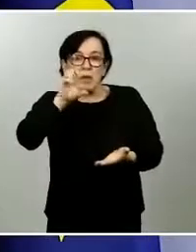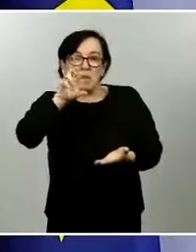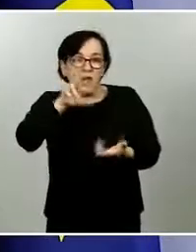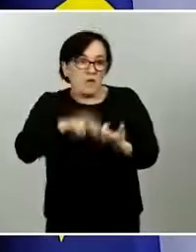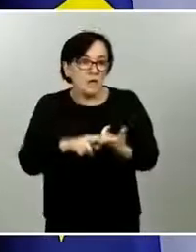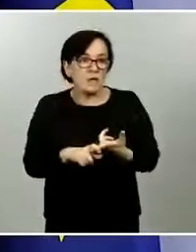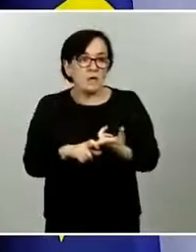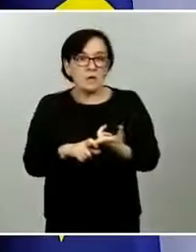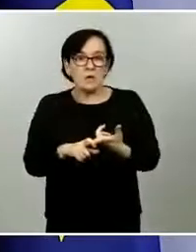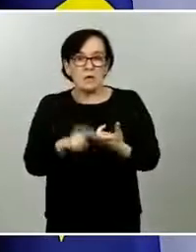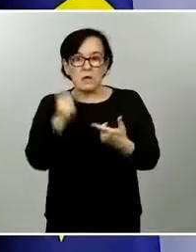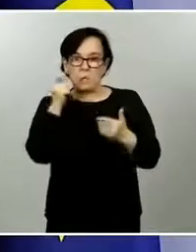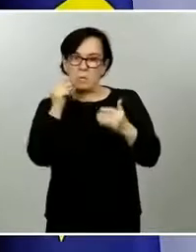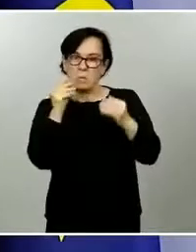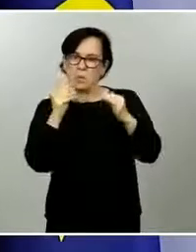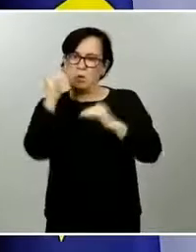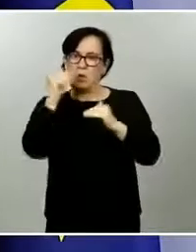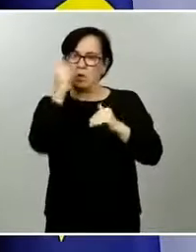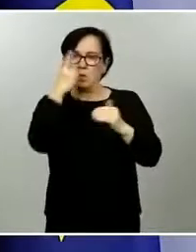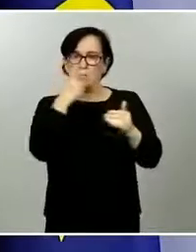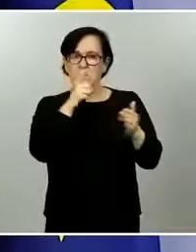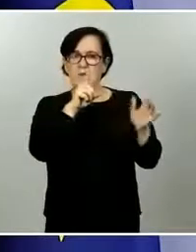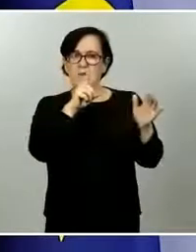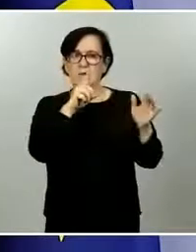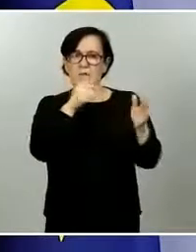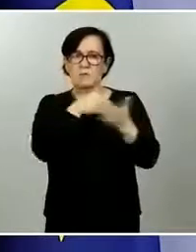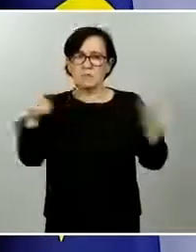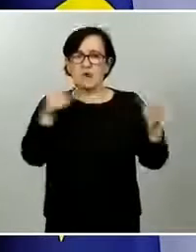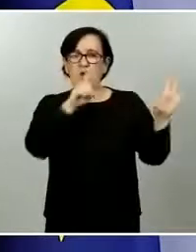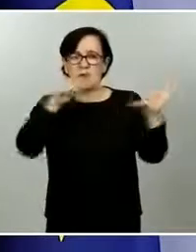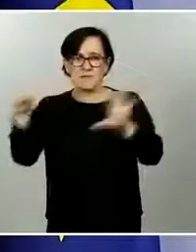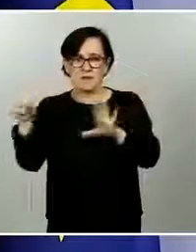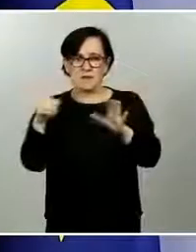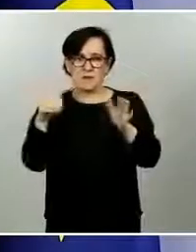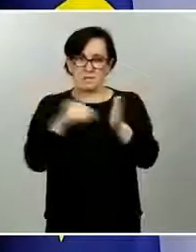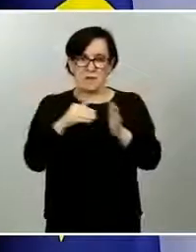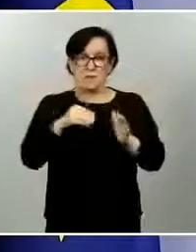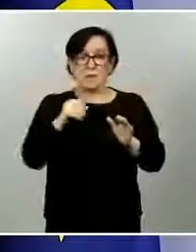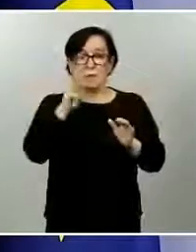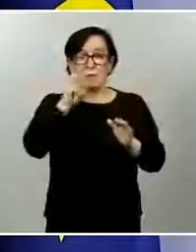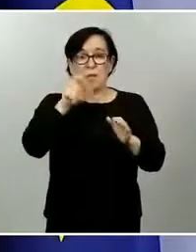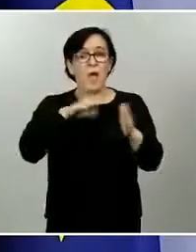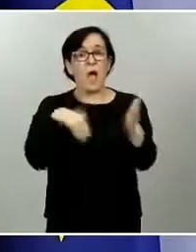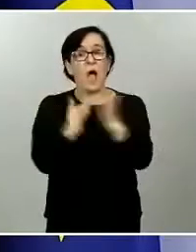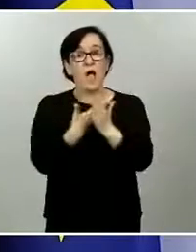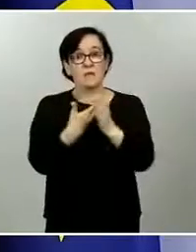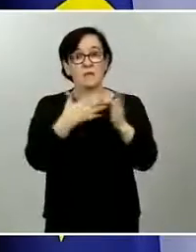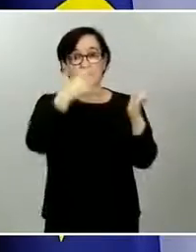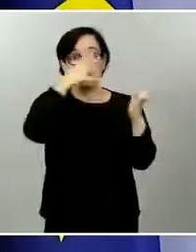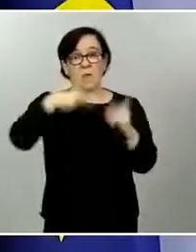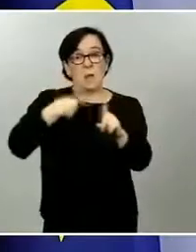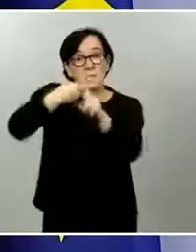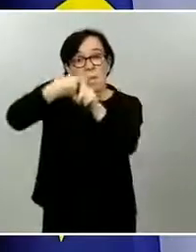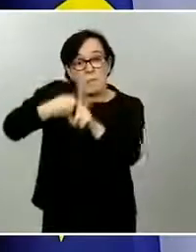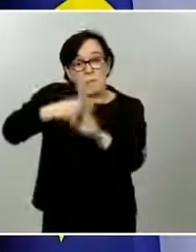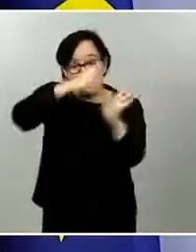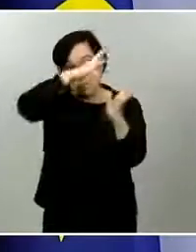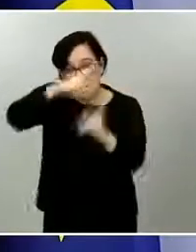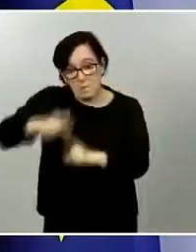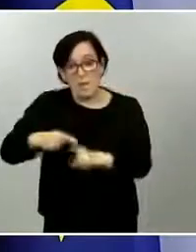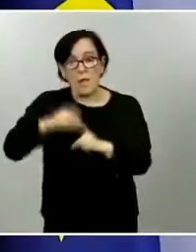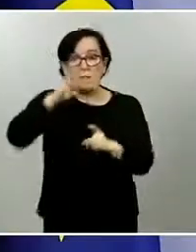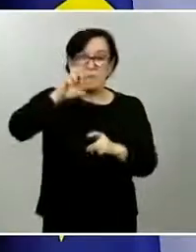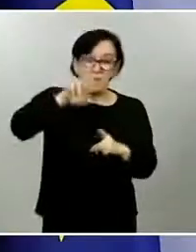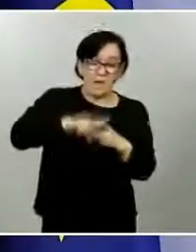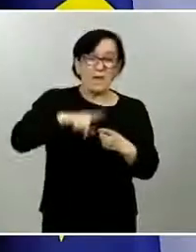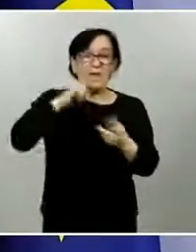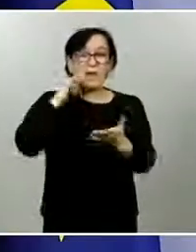261.225 de los cuales la última semana bueno si se quieren quedar con el dato de PCR estamos un poco